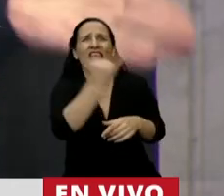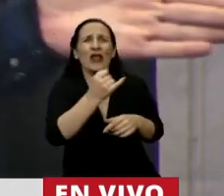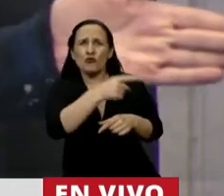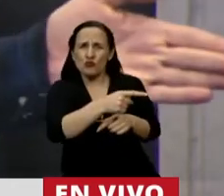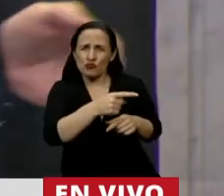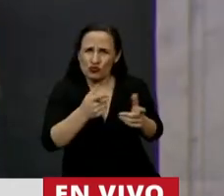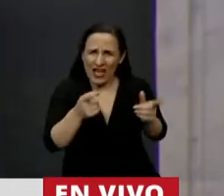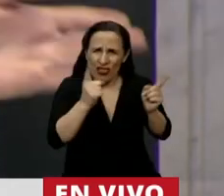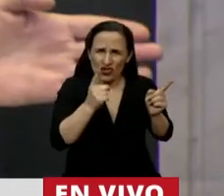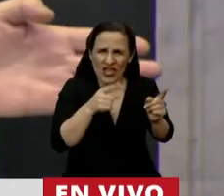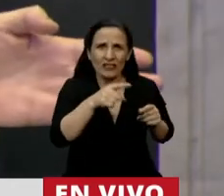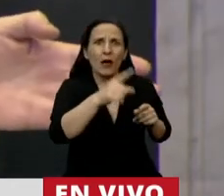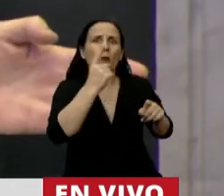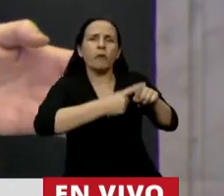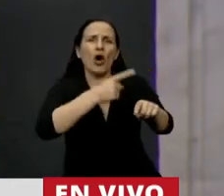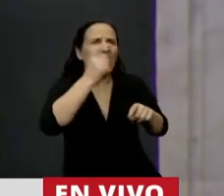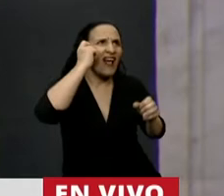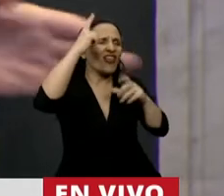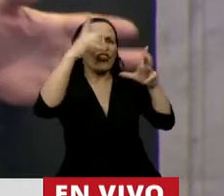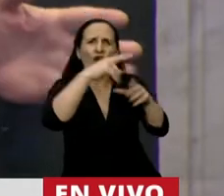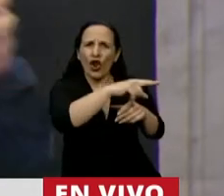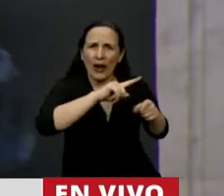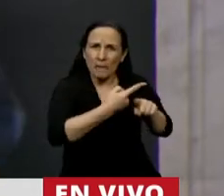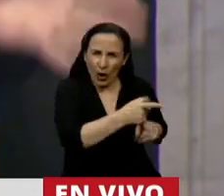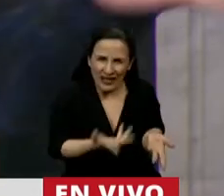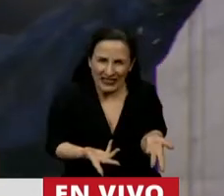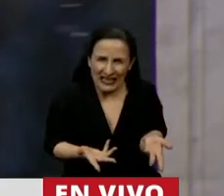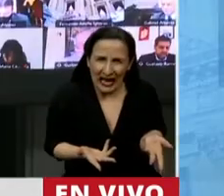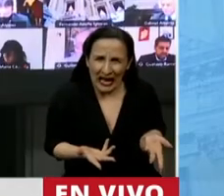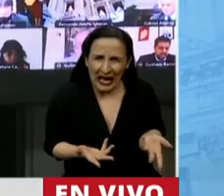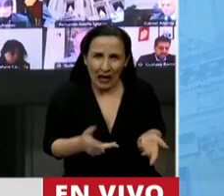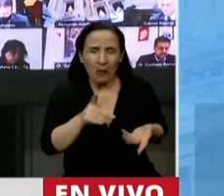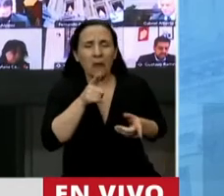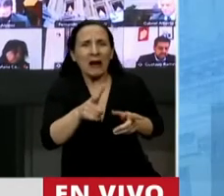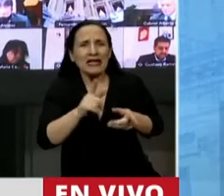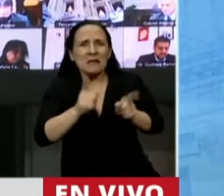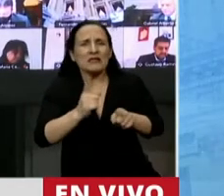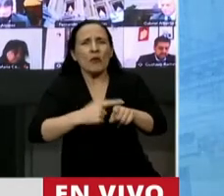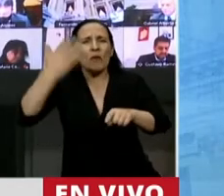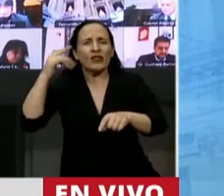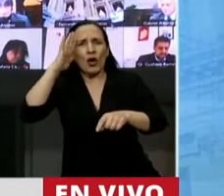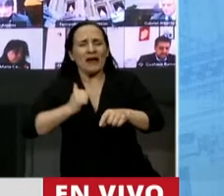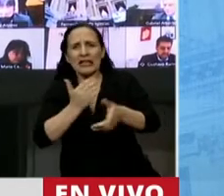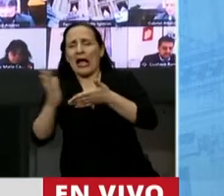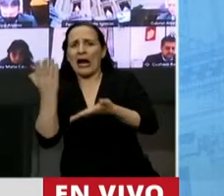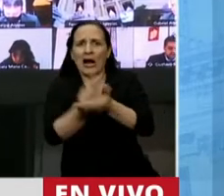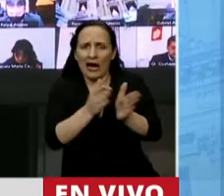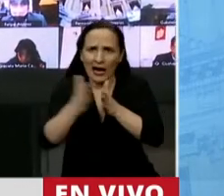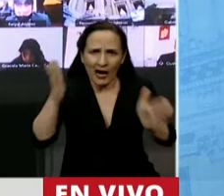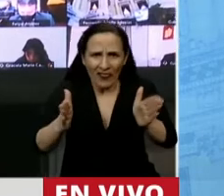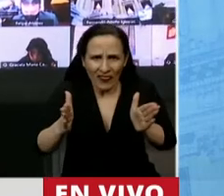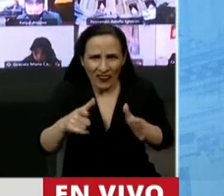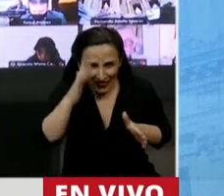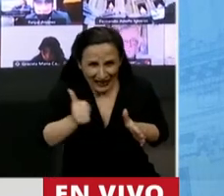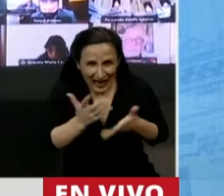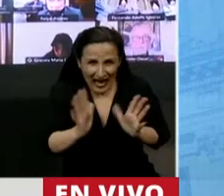docentes por activismo político. Increíble, como si estuviésemos en la dictadura, como si estuviésemos en la